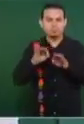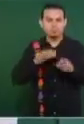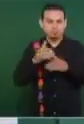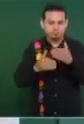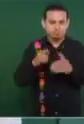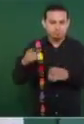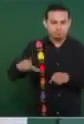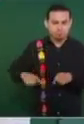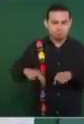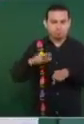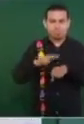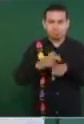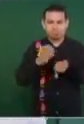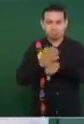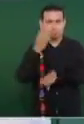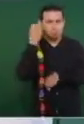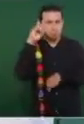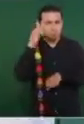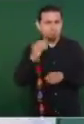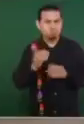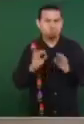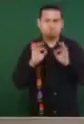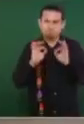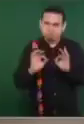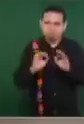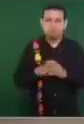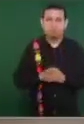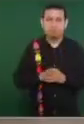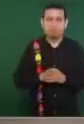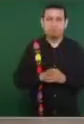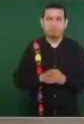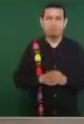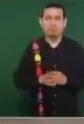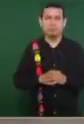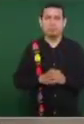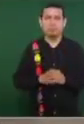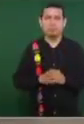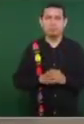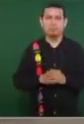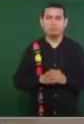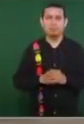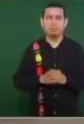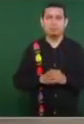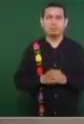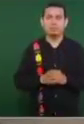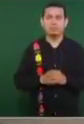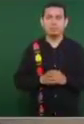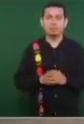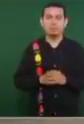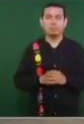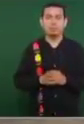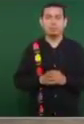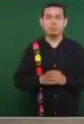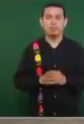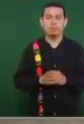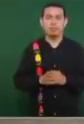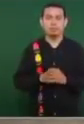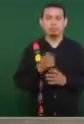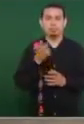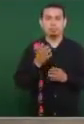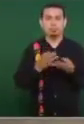gobernador de Oaxaca, y esto ha ayudado